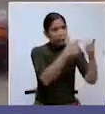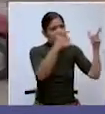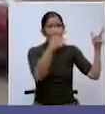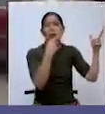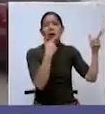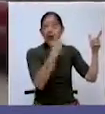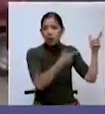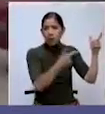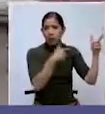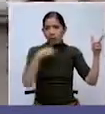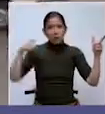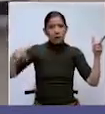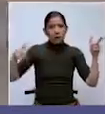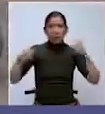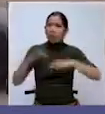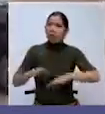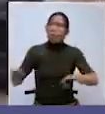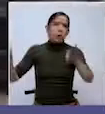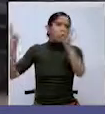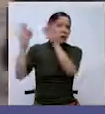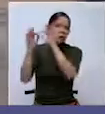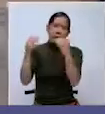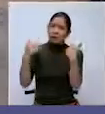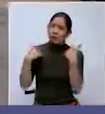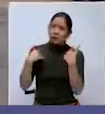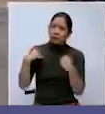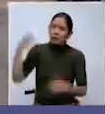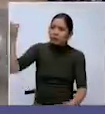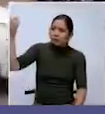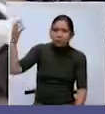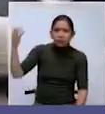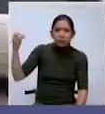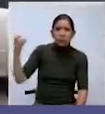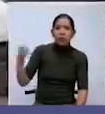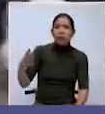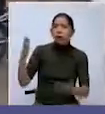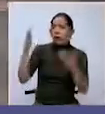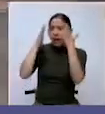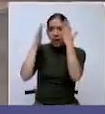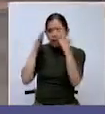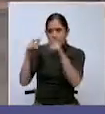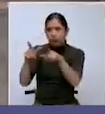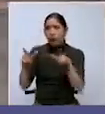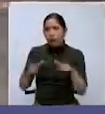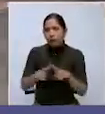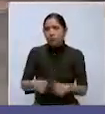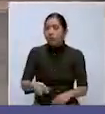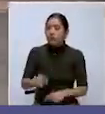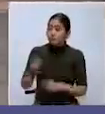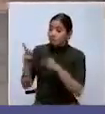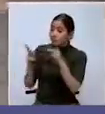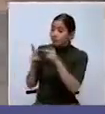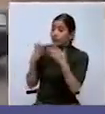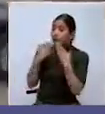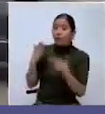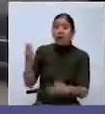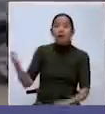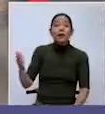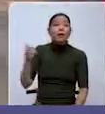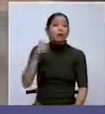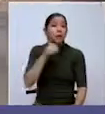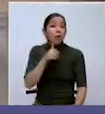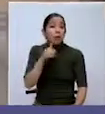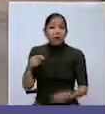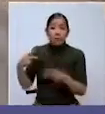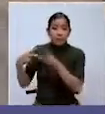sumamente importante ponerle atención a este lugar. Perfecto. Es la apreciación de una